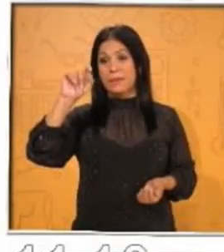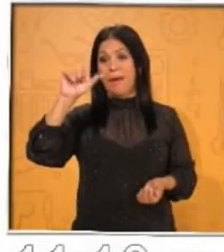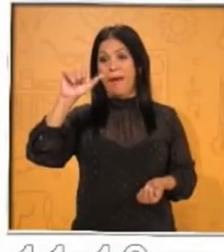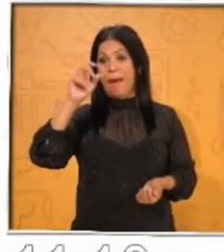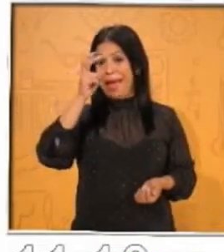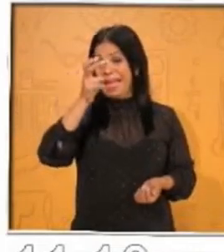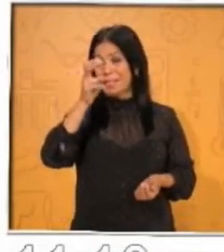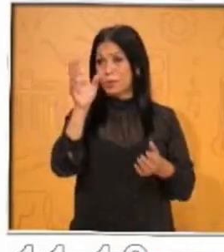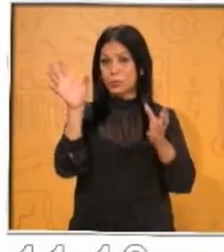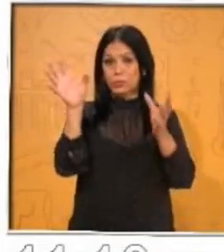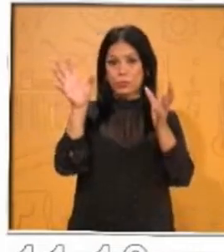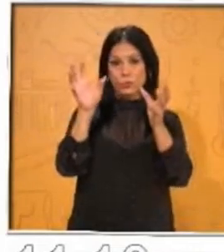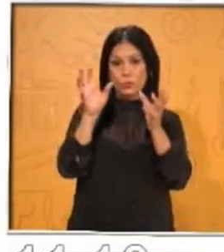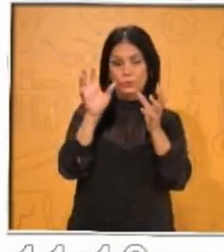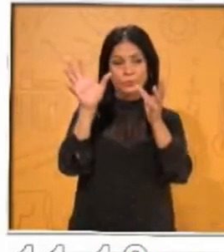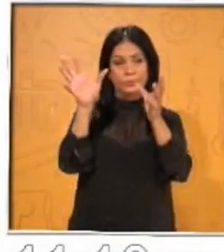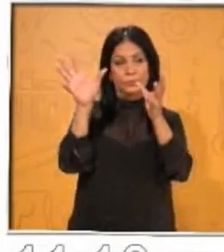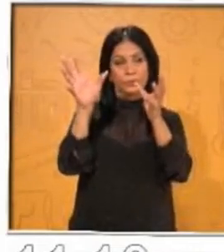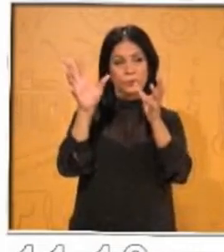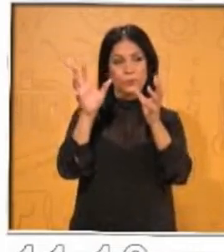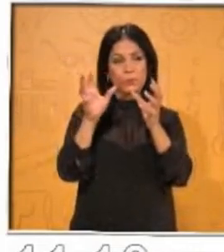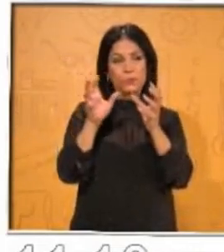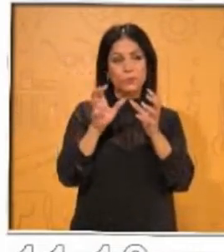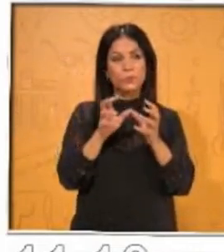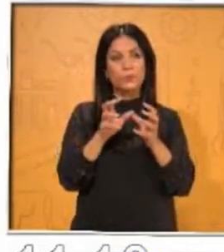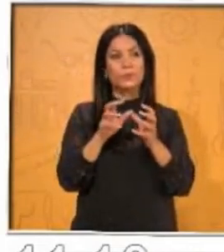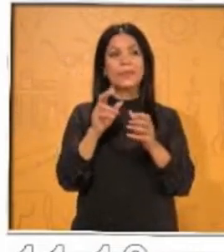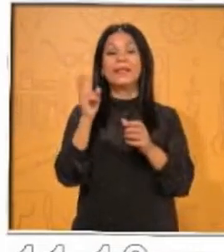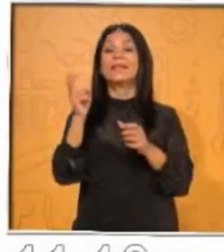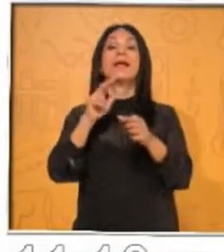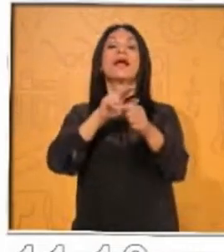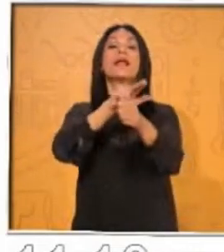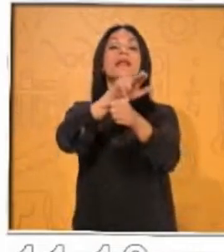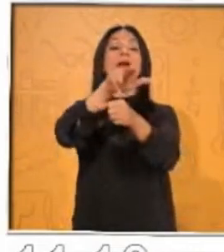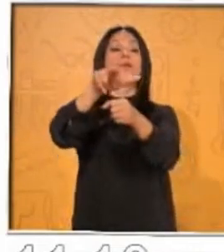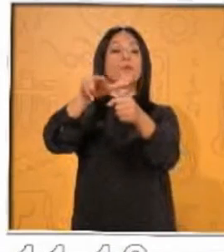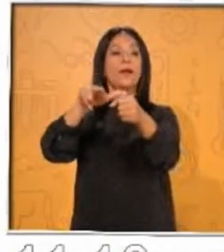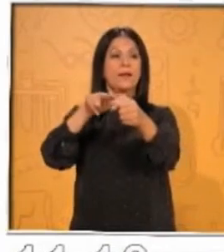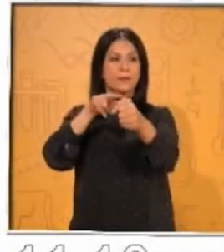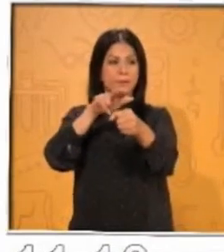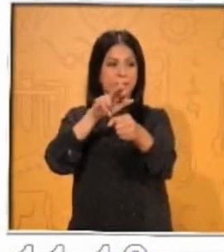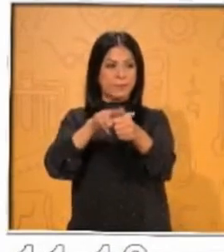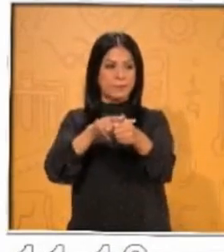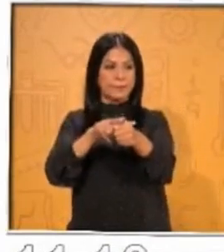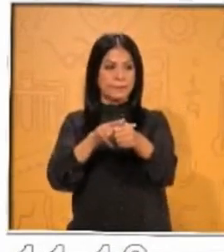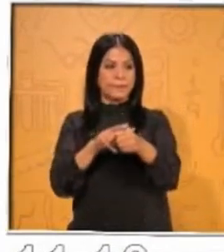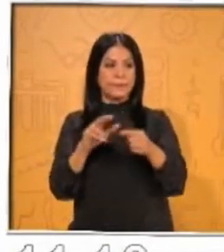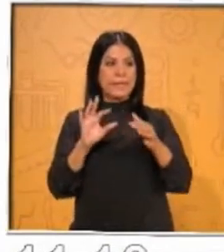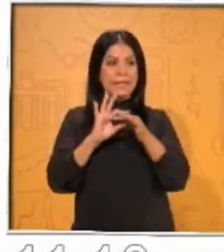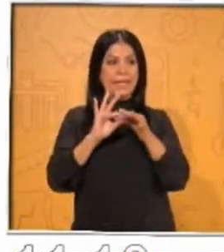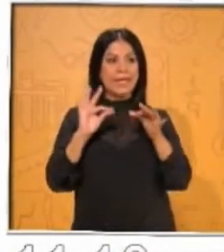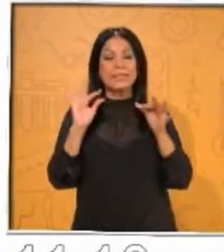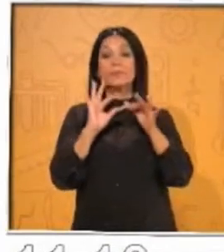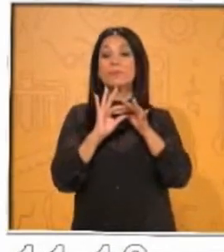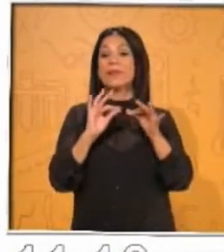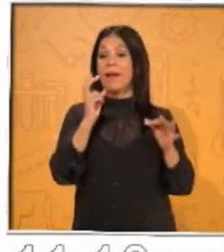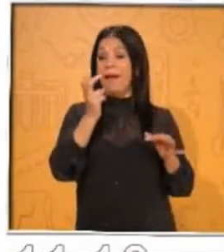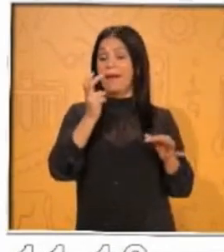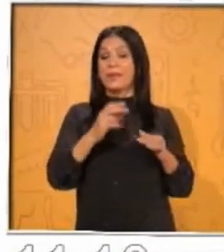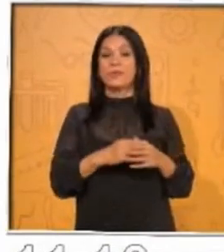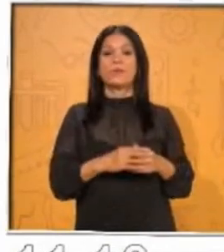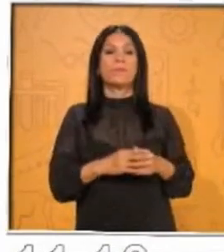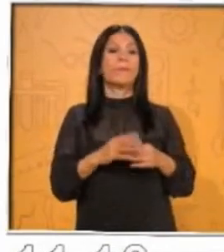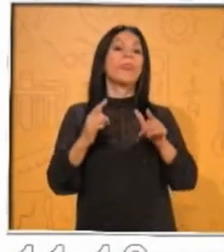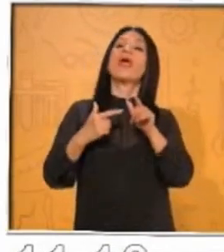Esto se le conoce como imanes naturales. Ahora bien, ya nos explicó el maestro Uciel sobre los imanes naturales. A